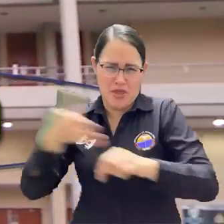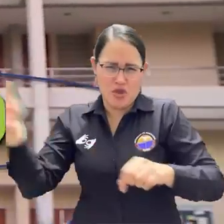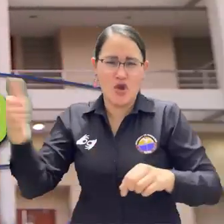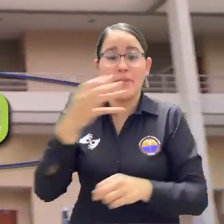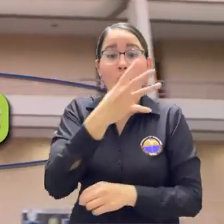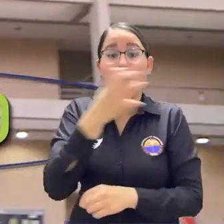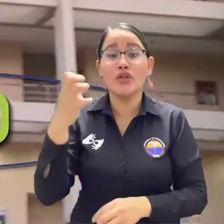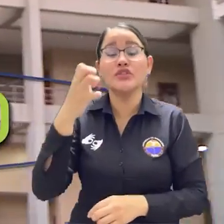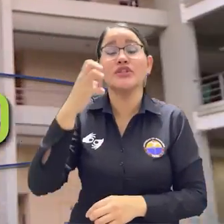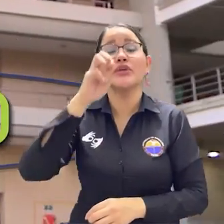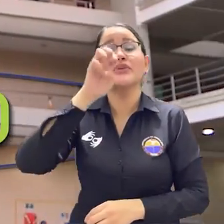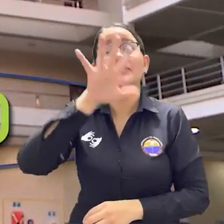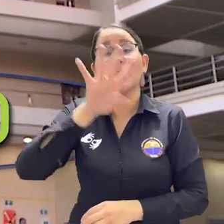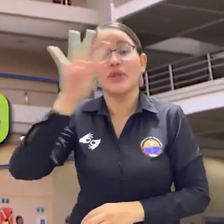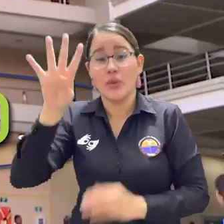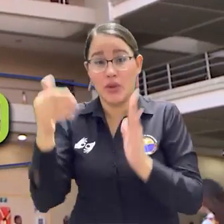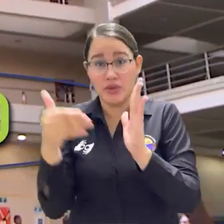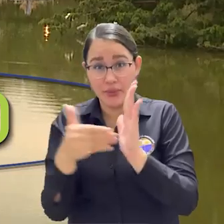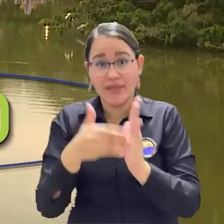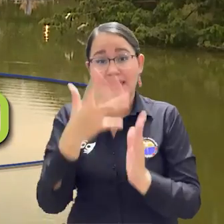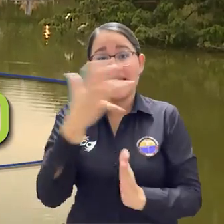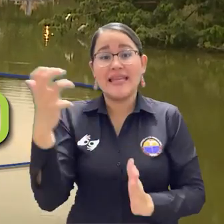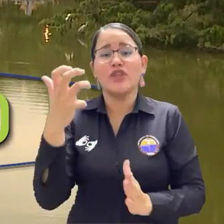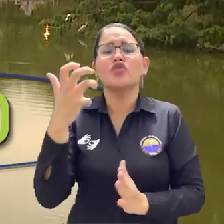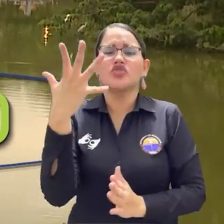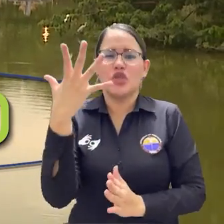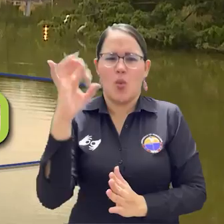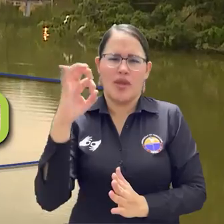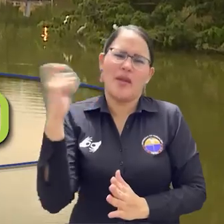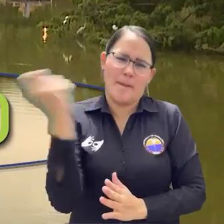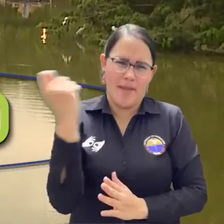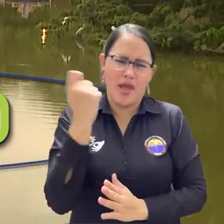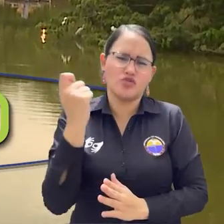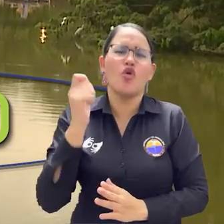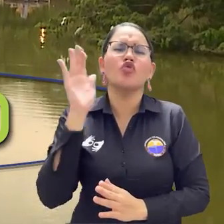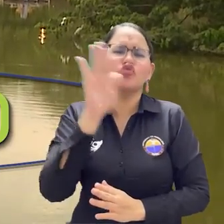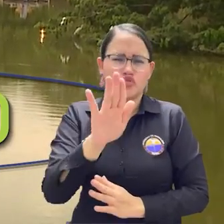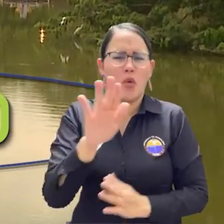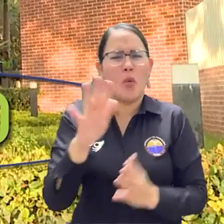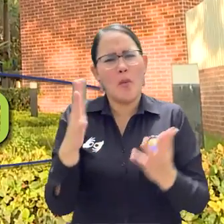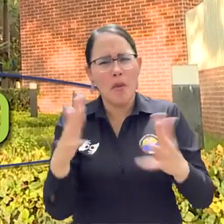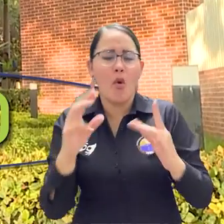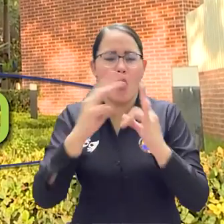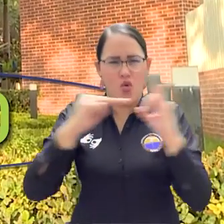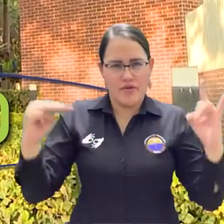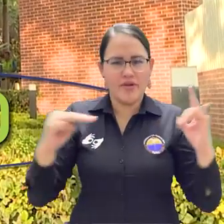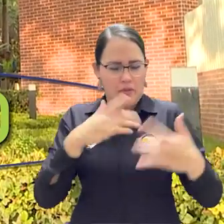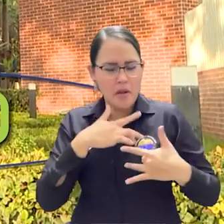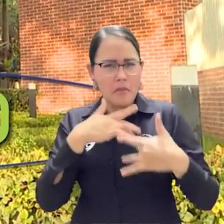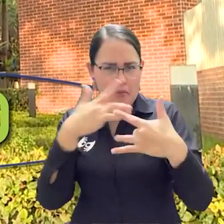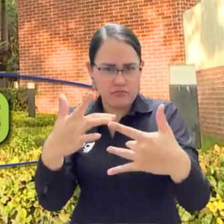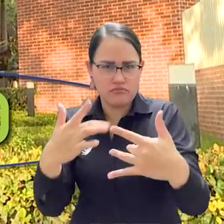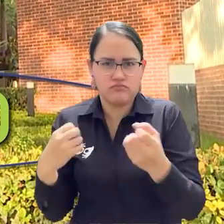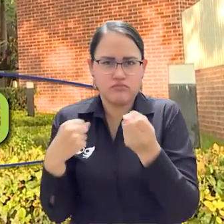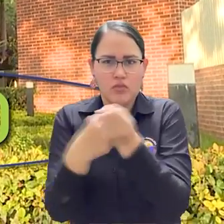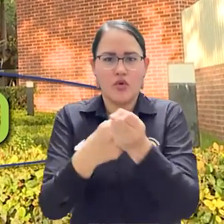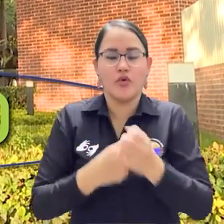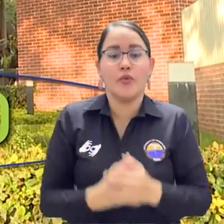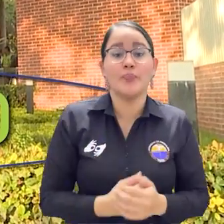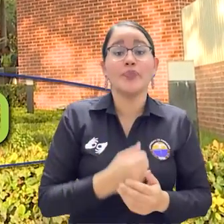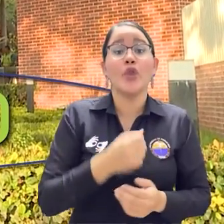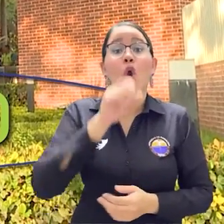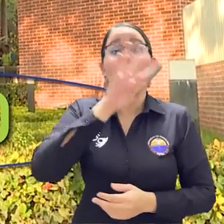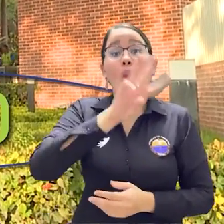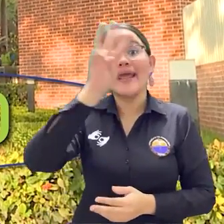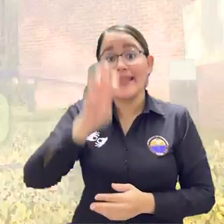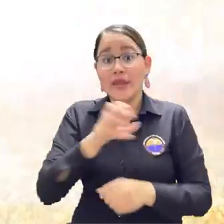millones 454 mil 550 pesos es el valor aproximado financiado por la Universidad